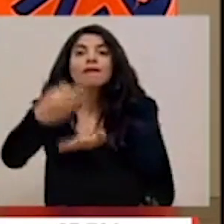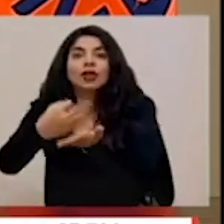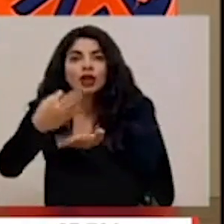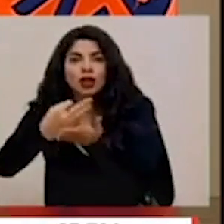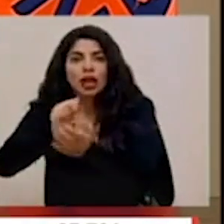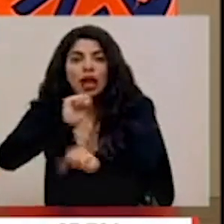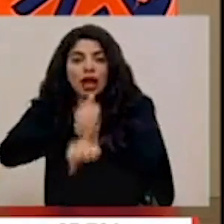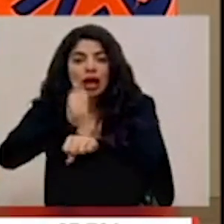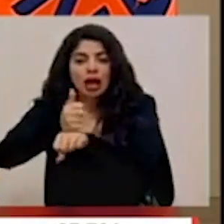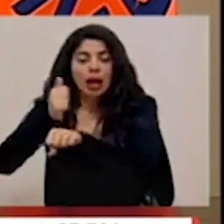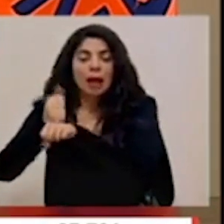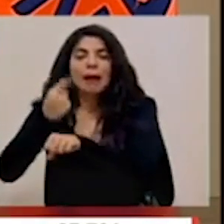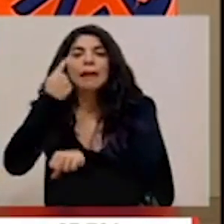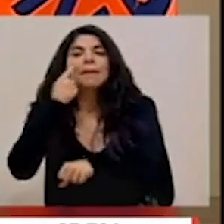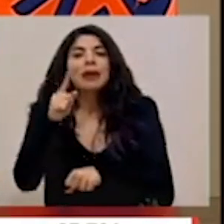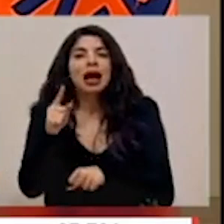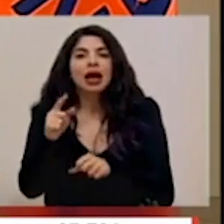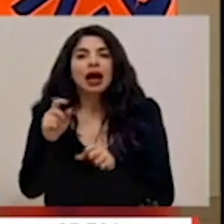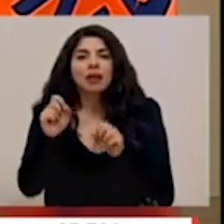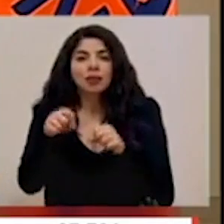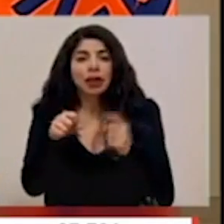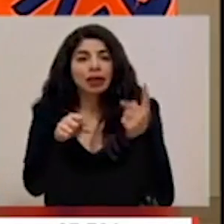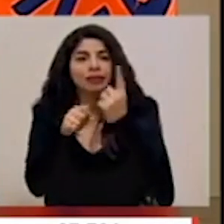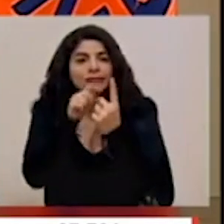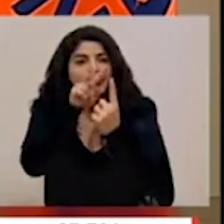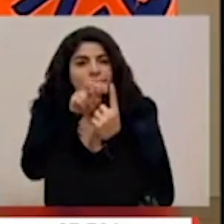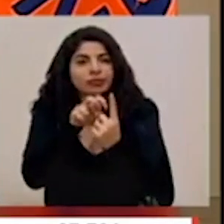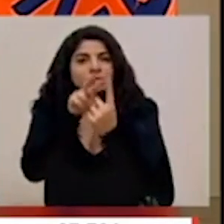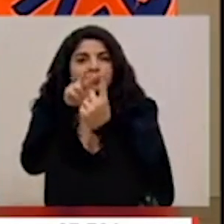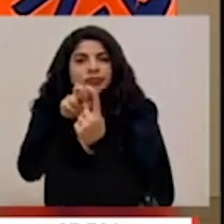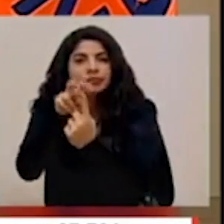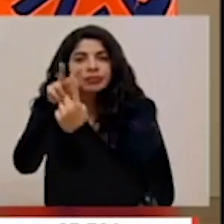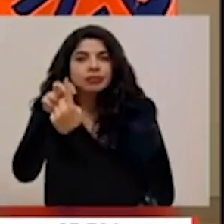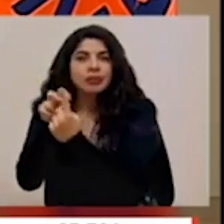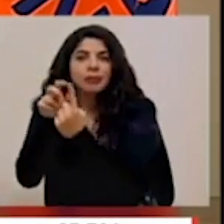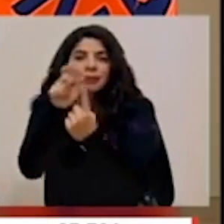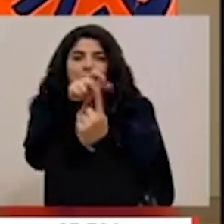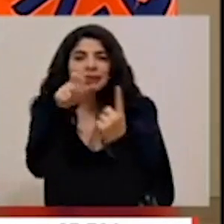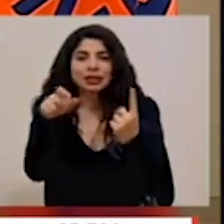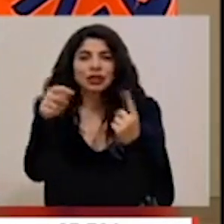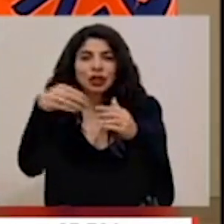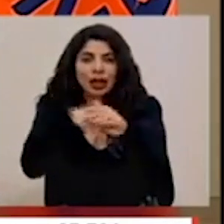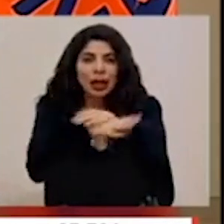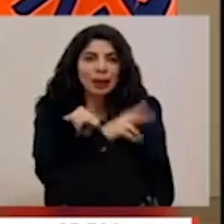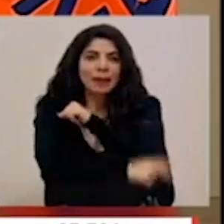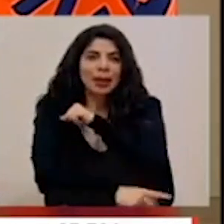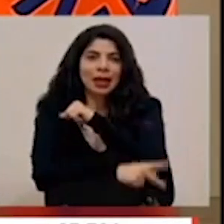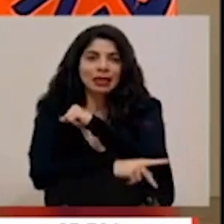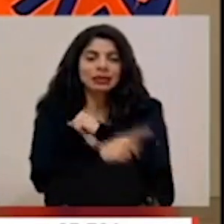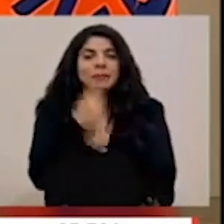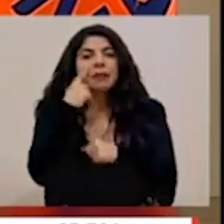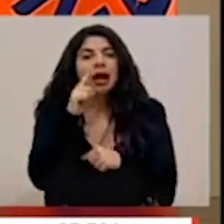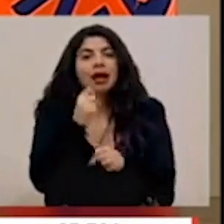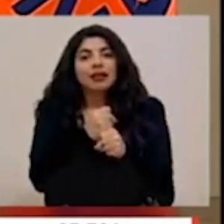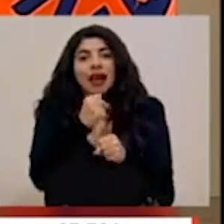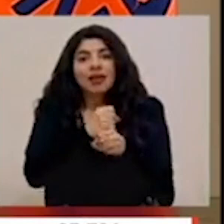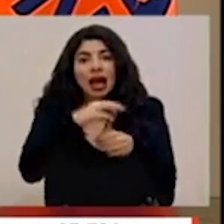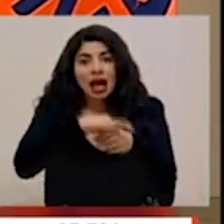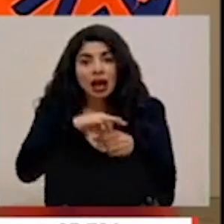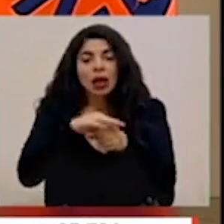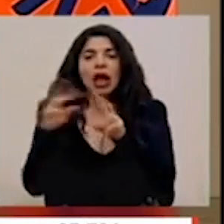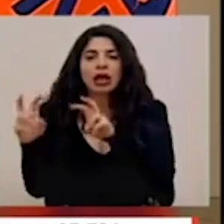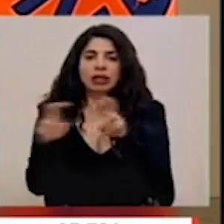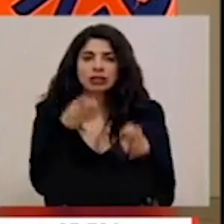el tamizaje de personas que están ingresando al país para desarrollar trabajos agrícolas.